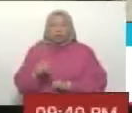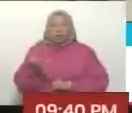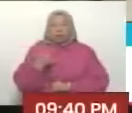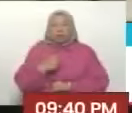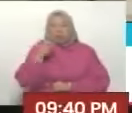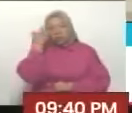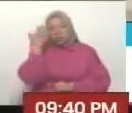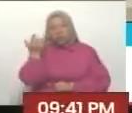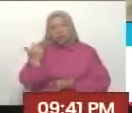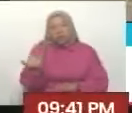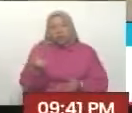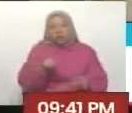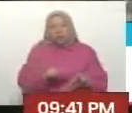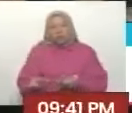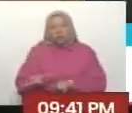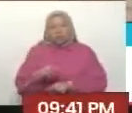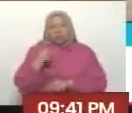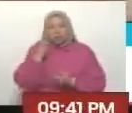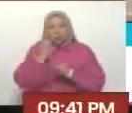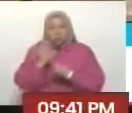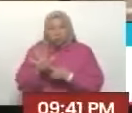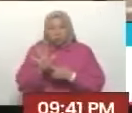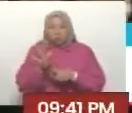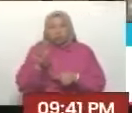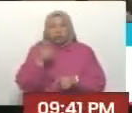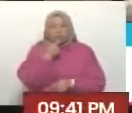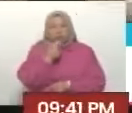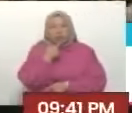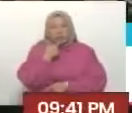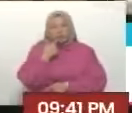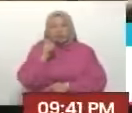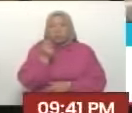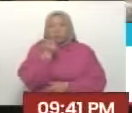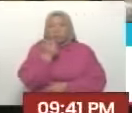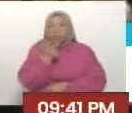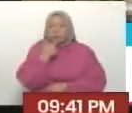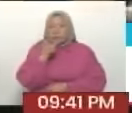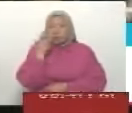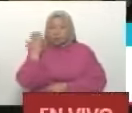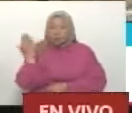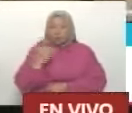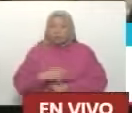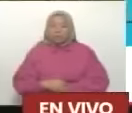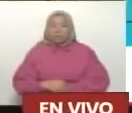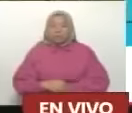un saludo desde allá? Para que nos muestren esas instalaciones tan bellas. Adelante.